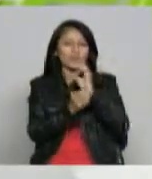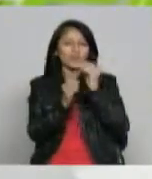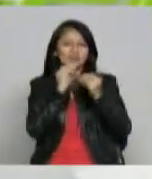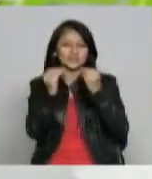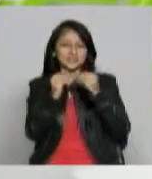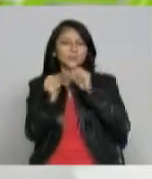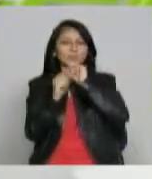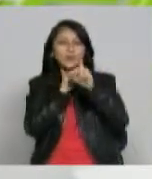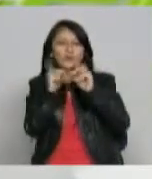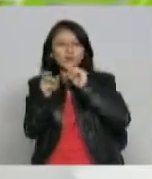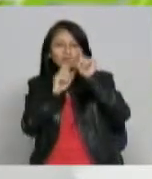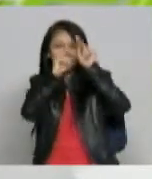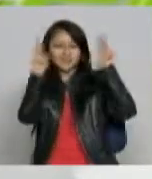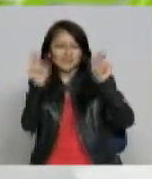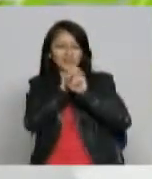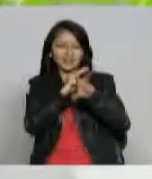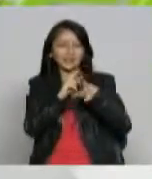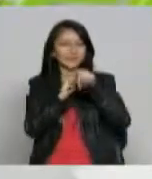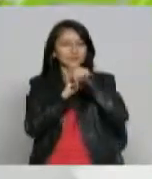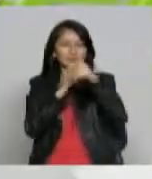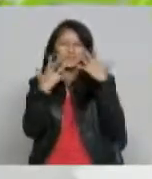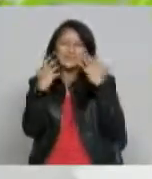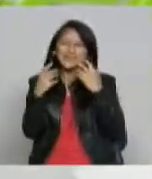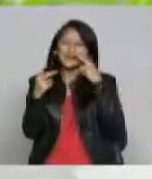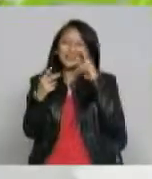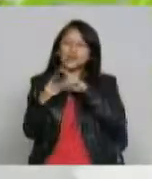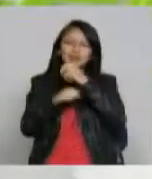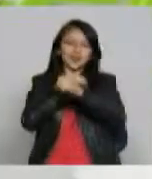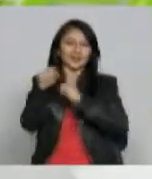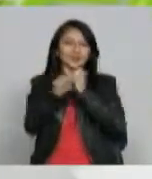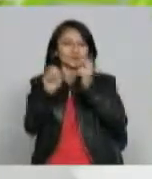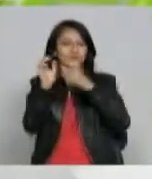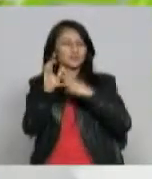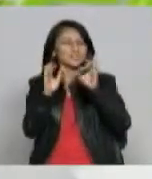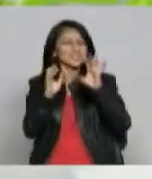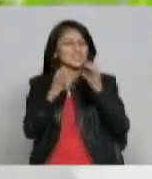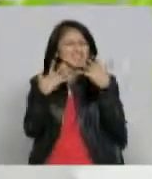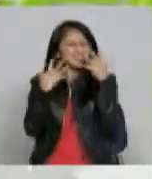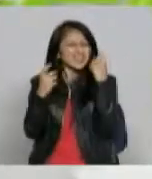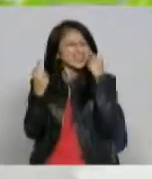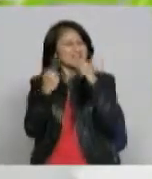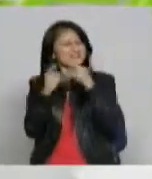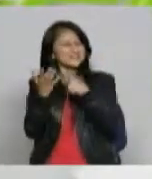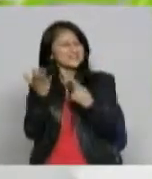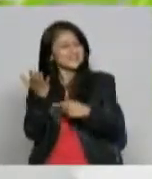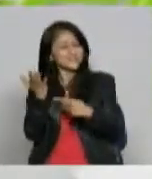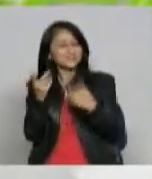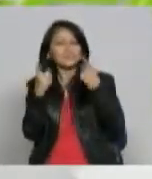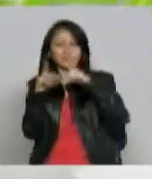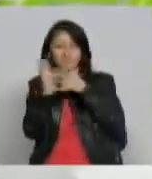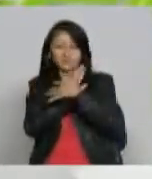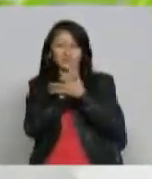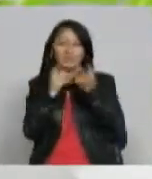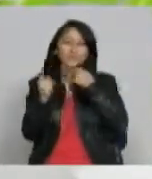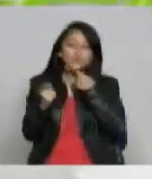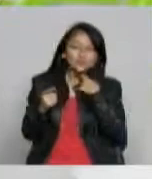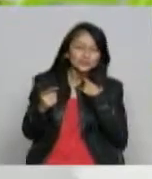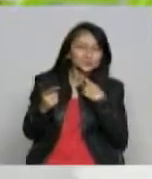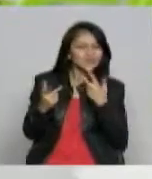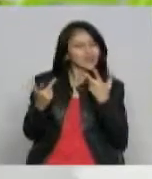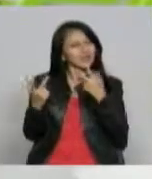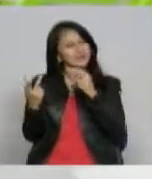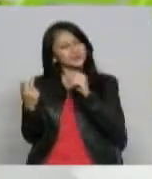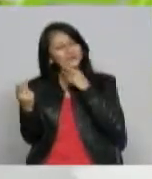encuesta virtual referente a lo que ustedes quieren ver en la programación del canal para el año 2015 como también qué les gusta y qué no les